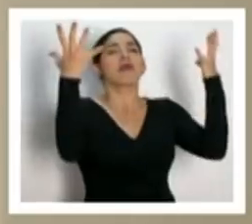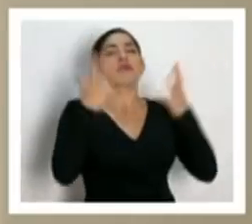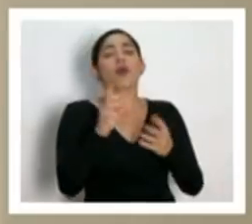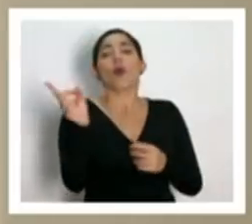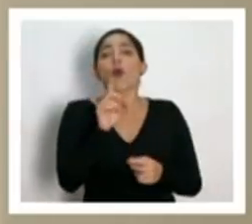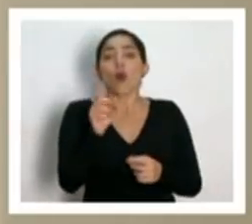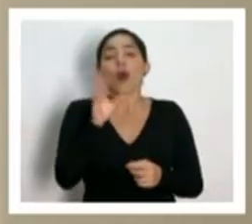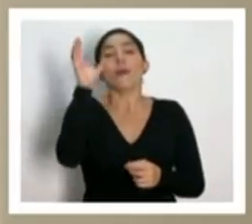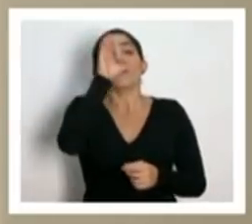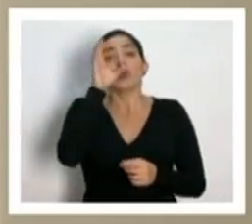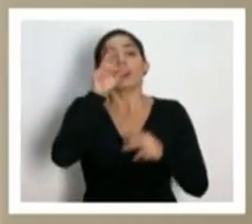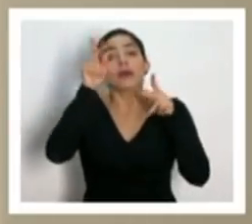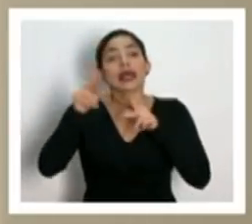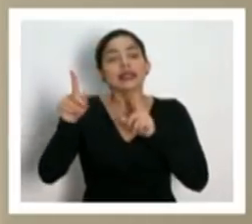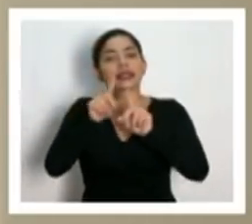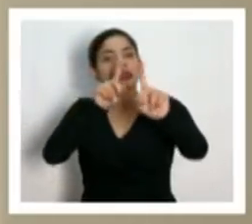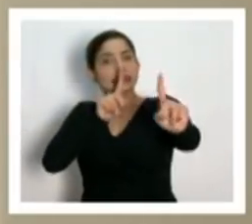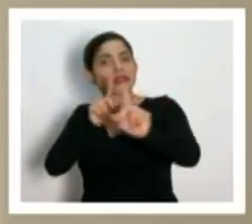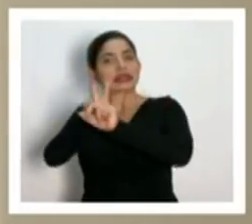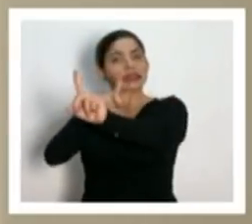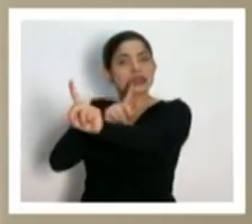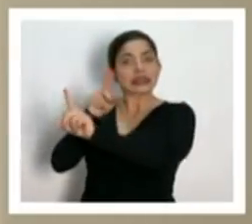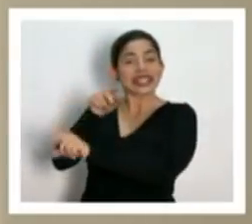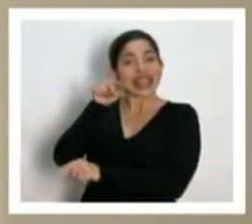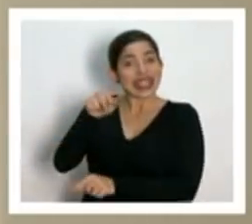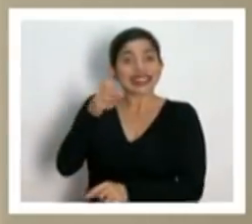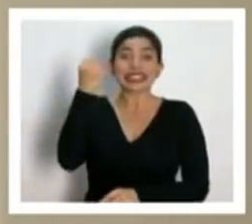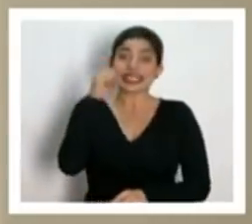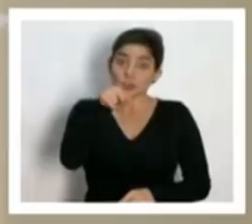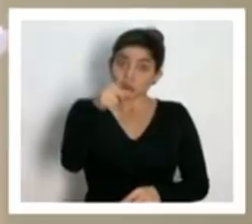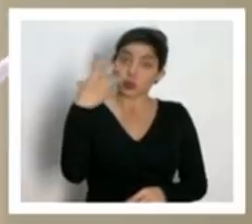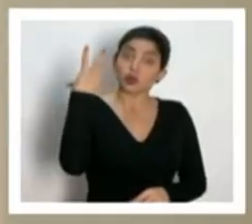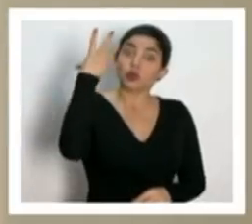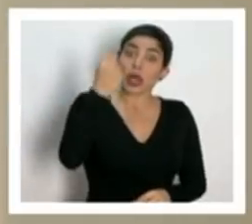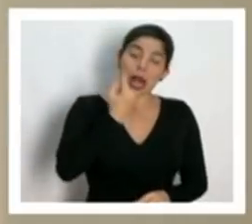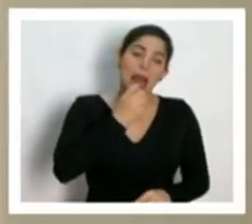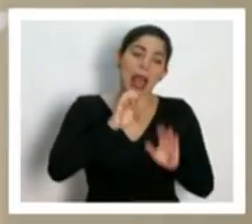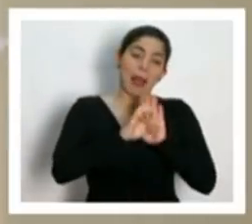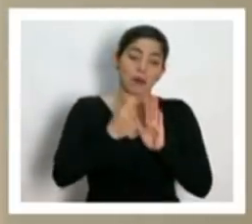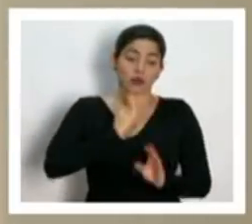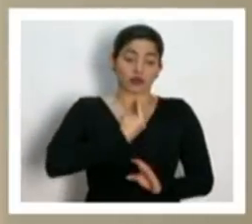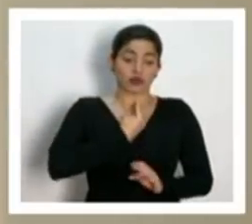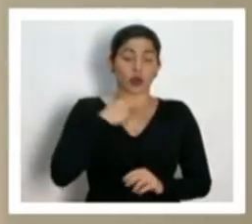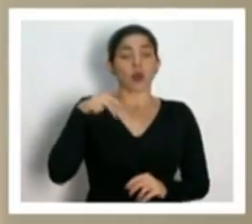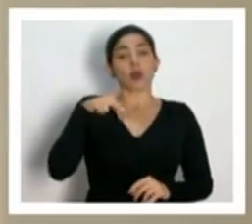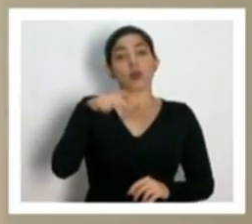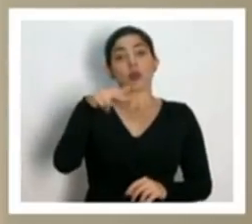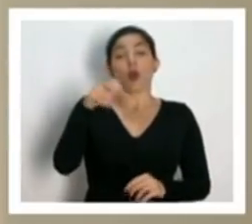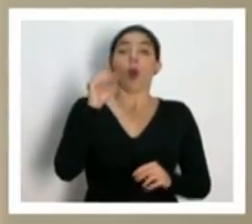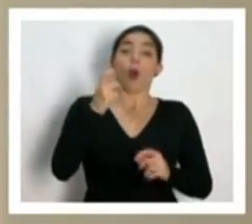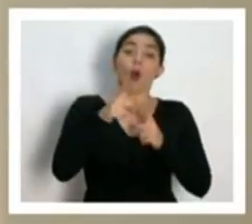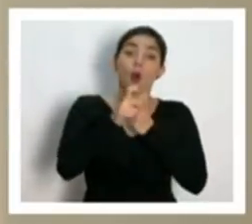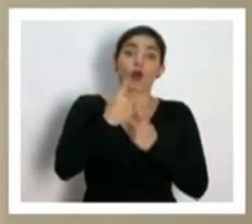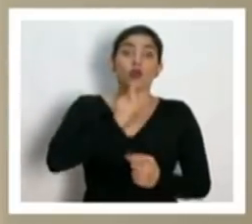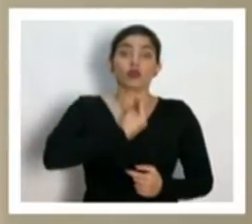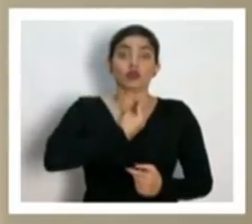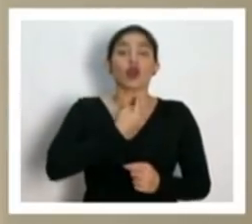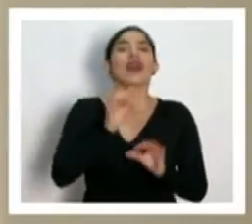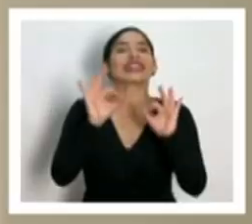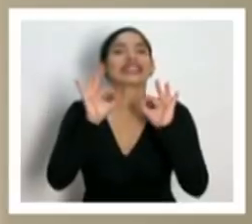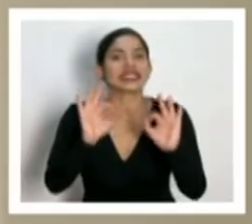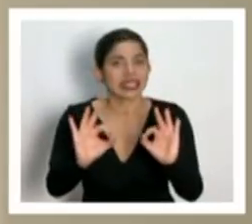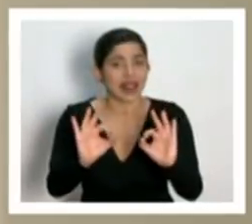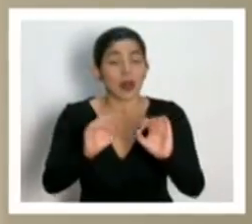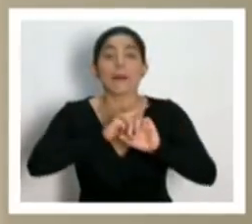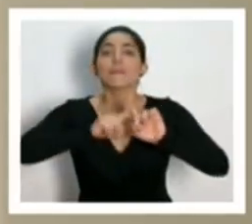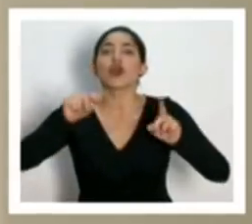ese distanciamiento social. Insisto, si usted sale a caminar o a correr, solo está bien, pero